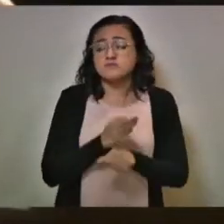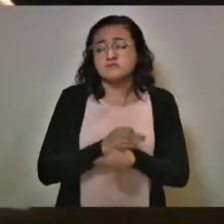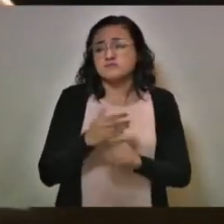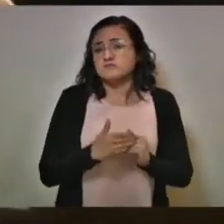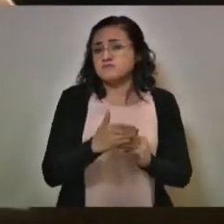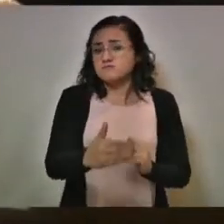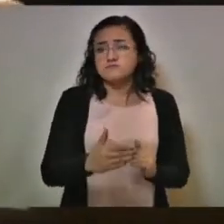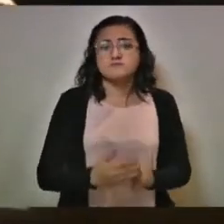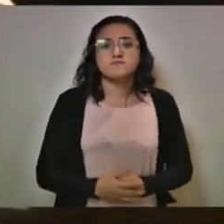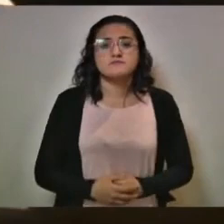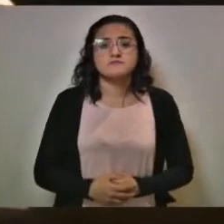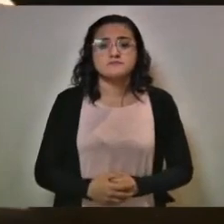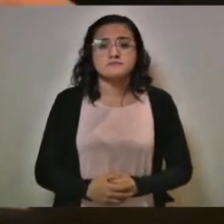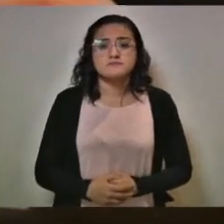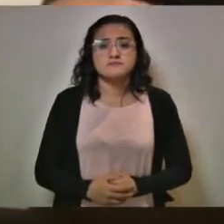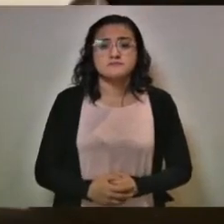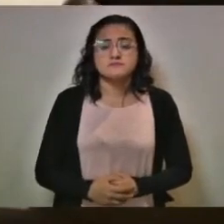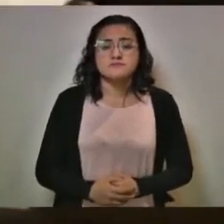población.